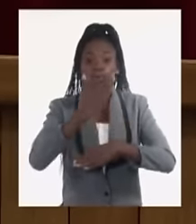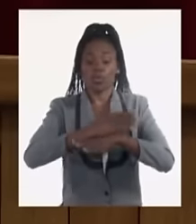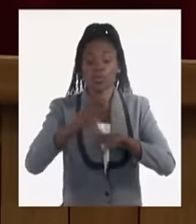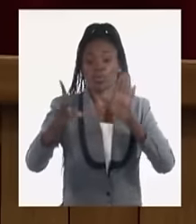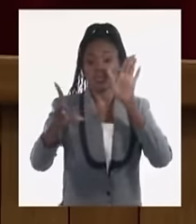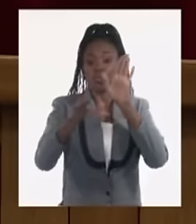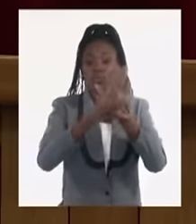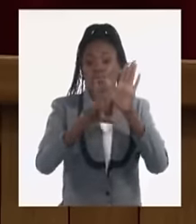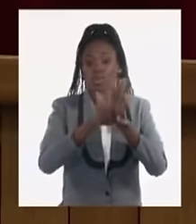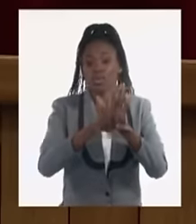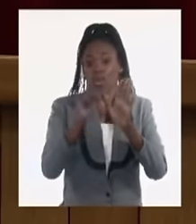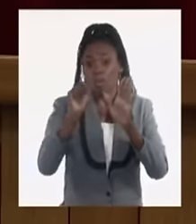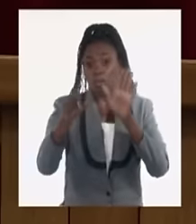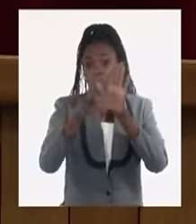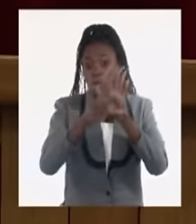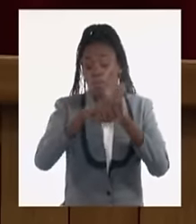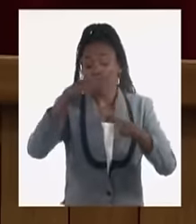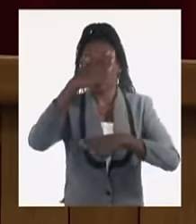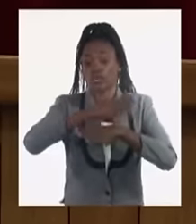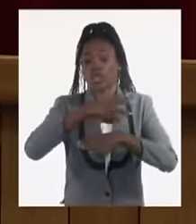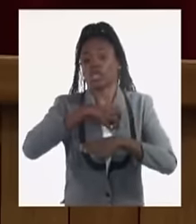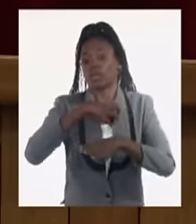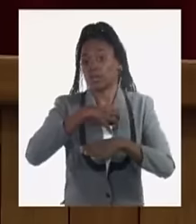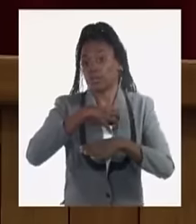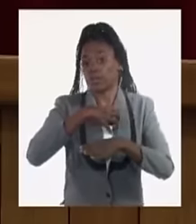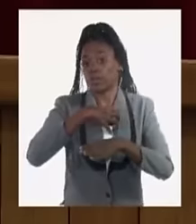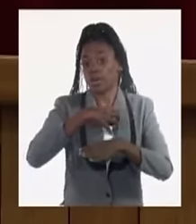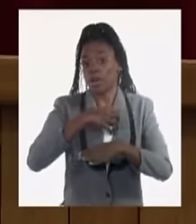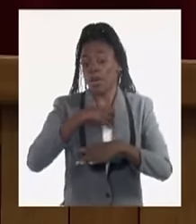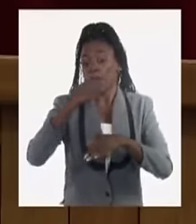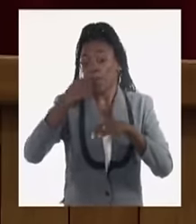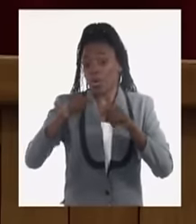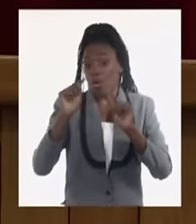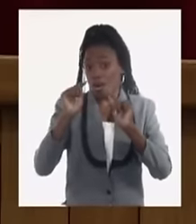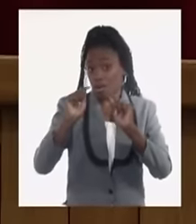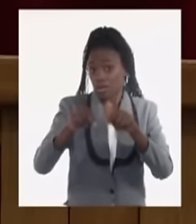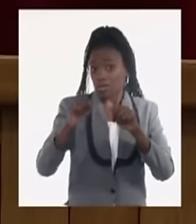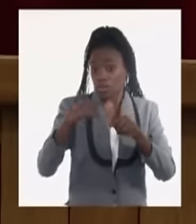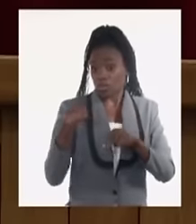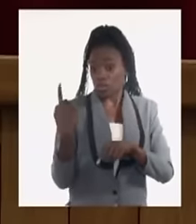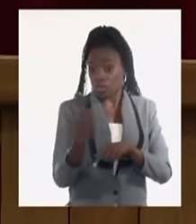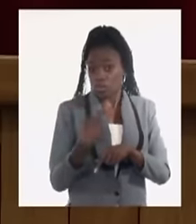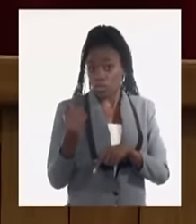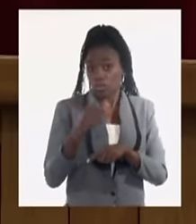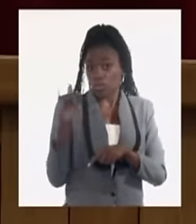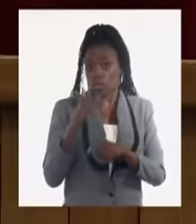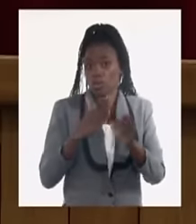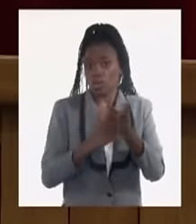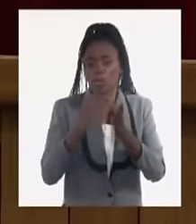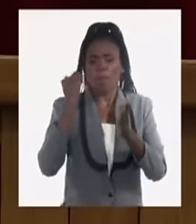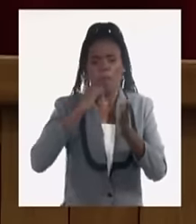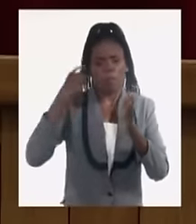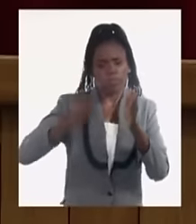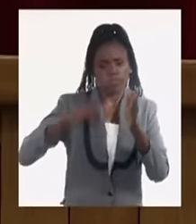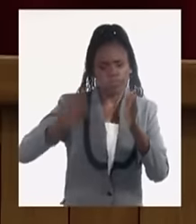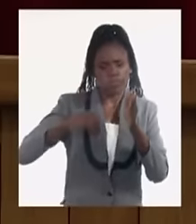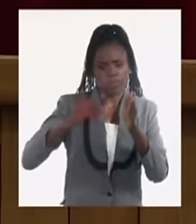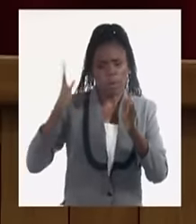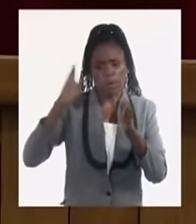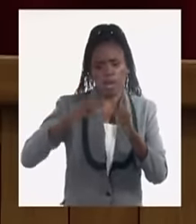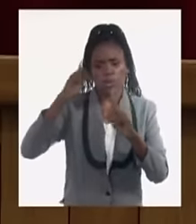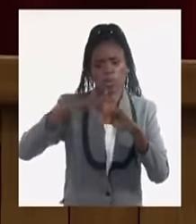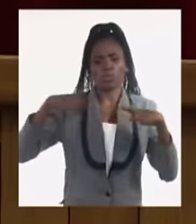ley, de las tantas leyes del bloqueo. Pero aún así, nosotros tenemos que seguir explotando las potencialidades.